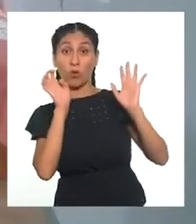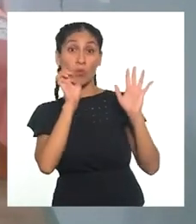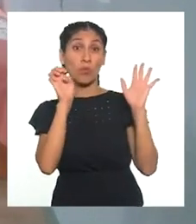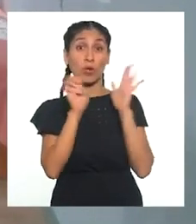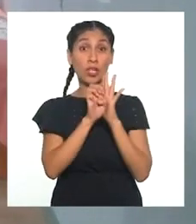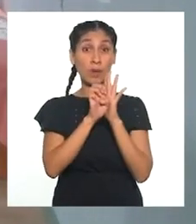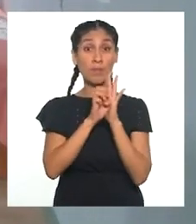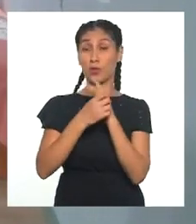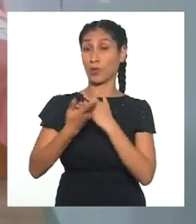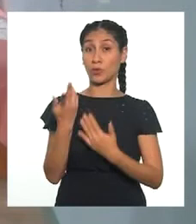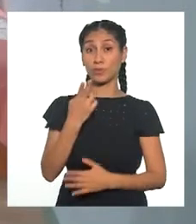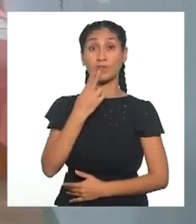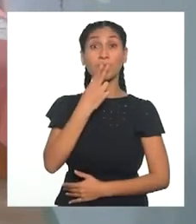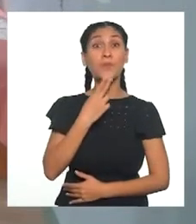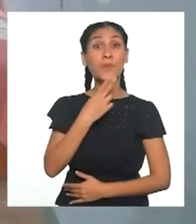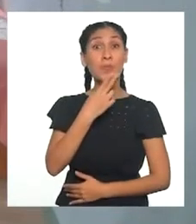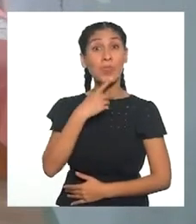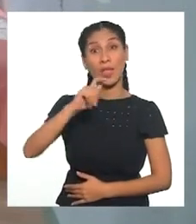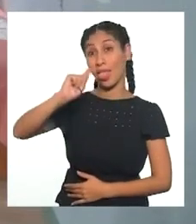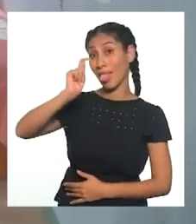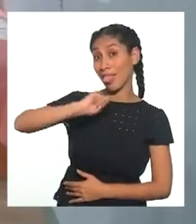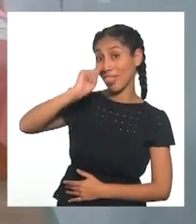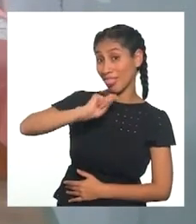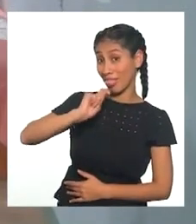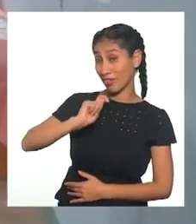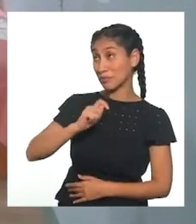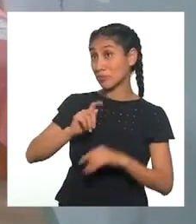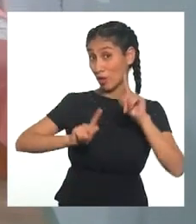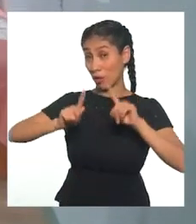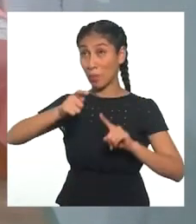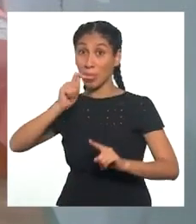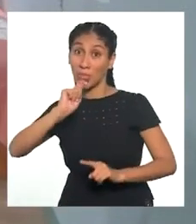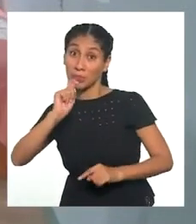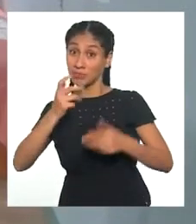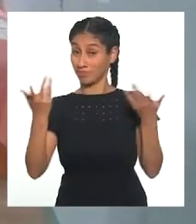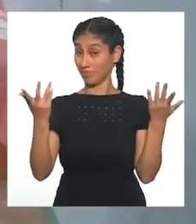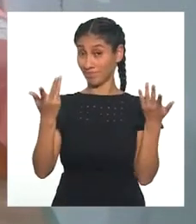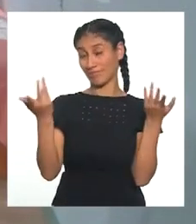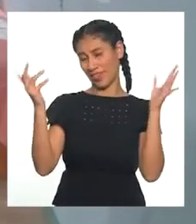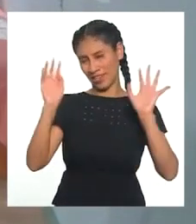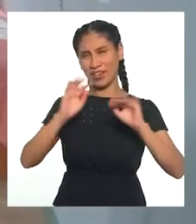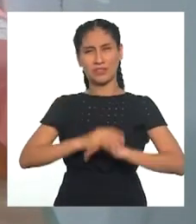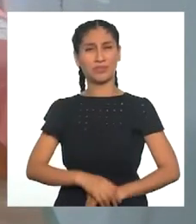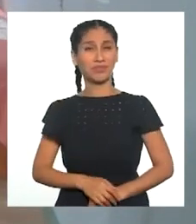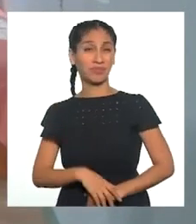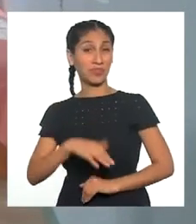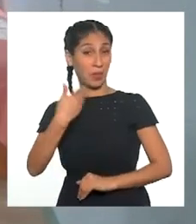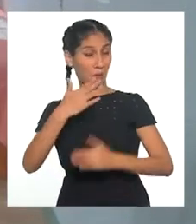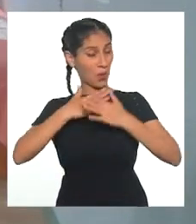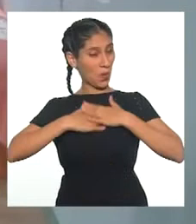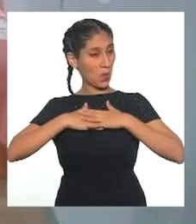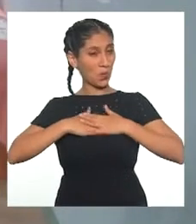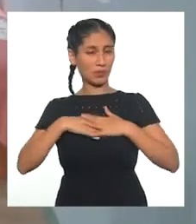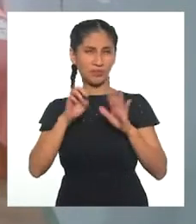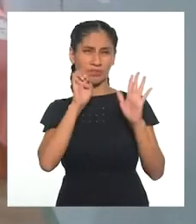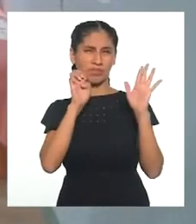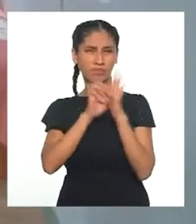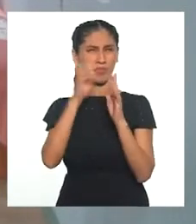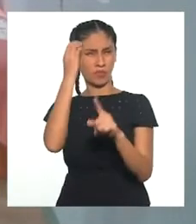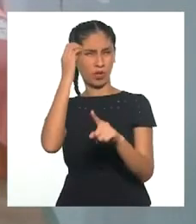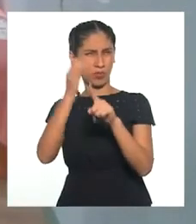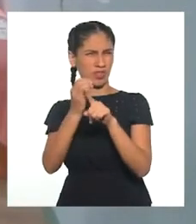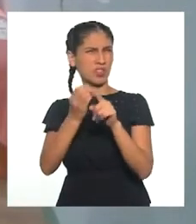dulces helados parecen ser una opción popular. Definamos entonces el objetivo y el usuario. Muy bien.